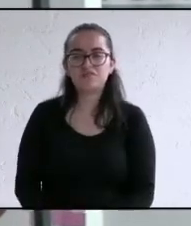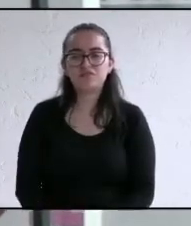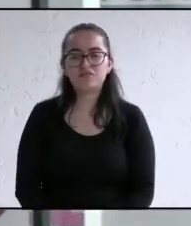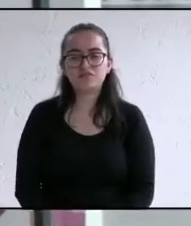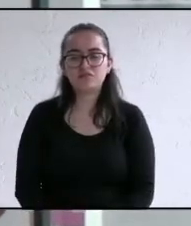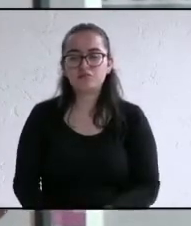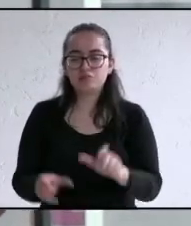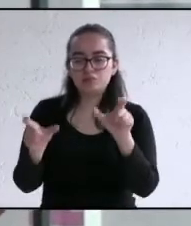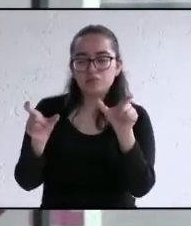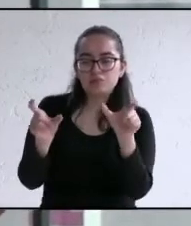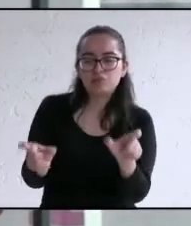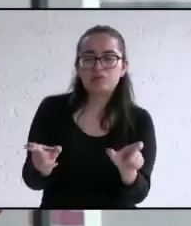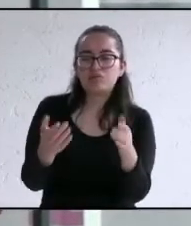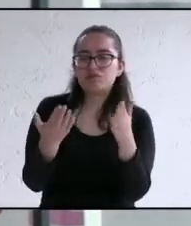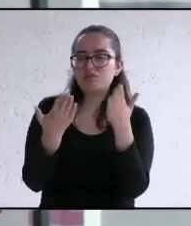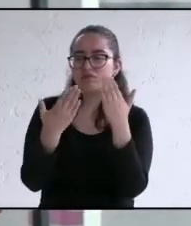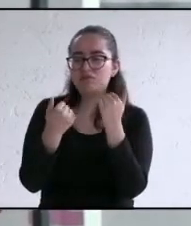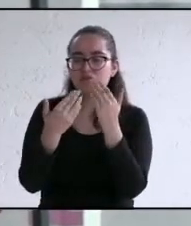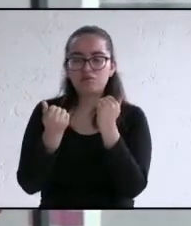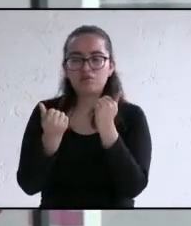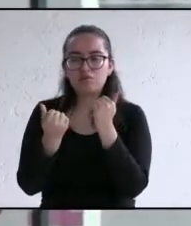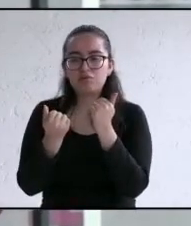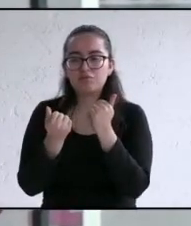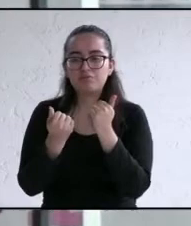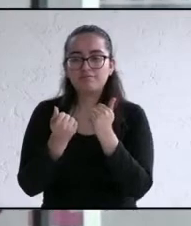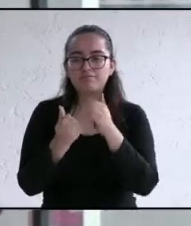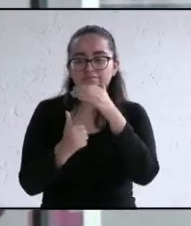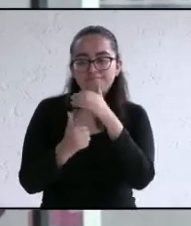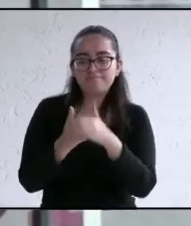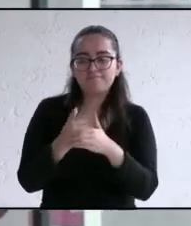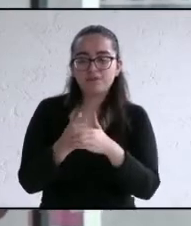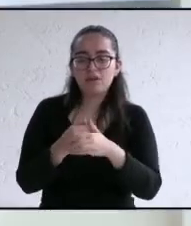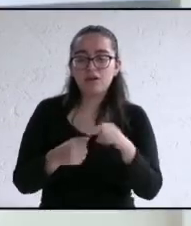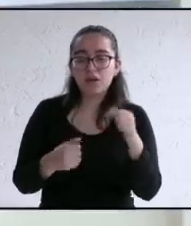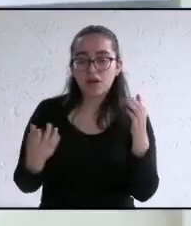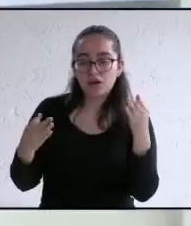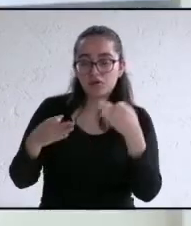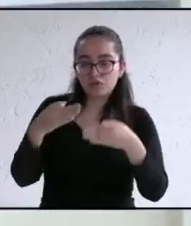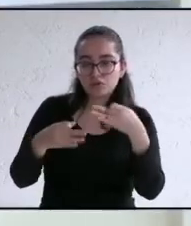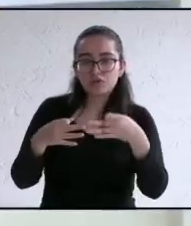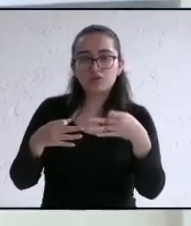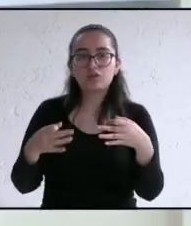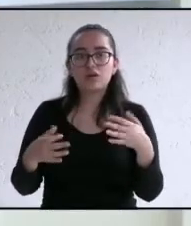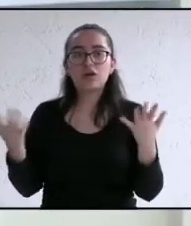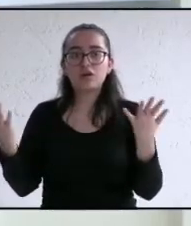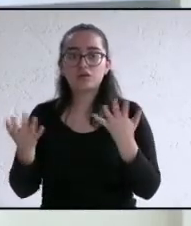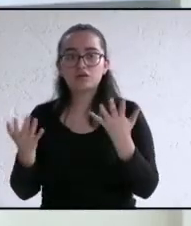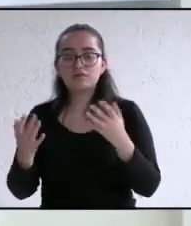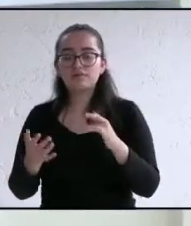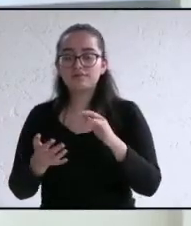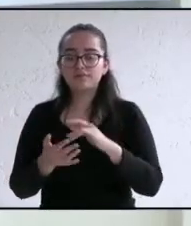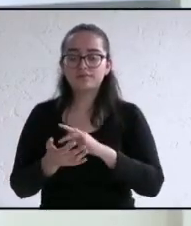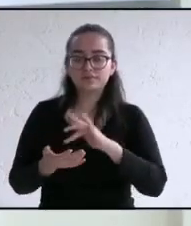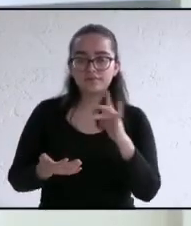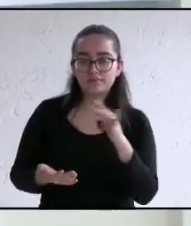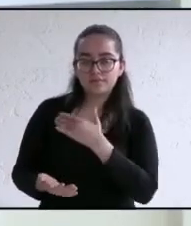inseguridad y acabaremos y haremos la justicia gracias candidato de fuerza por méxico continuamos con la